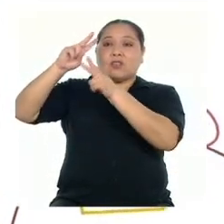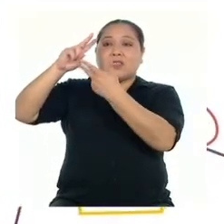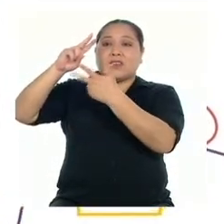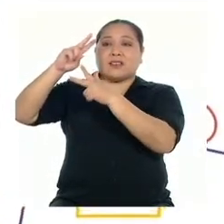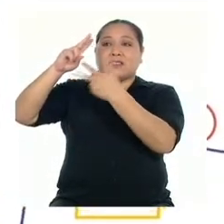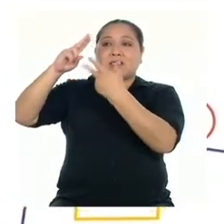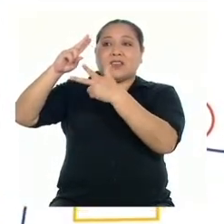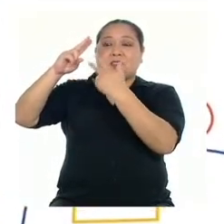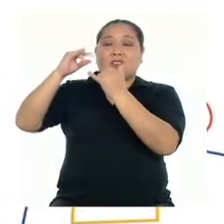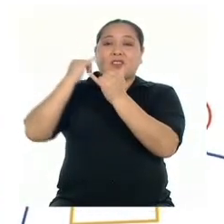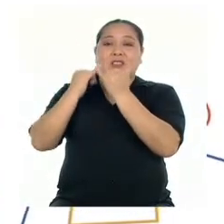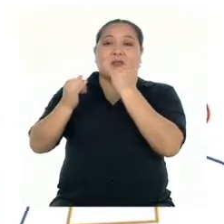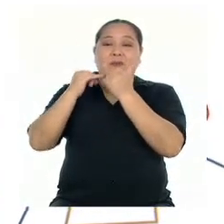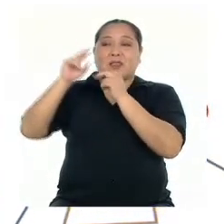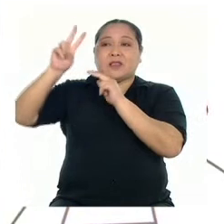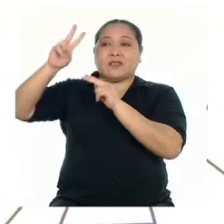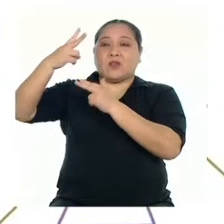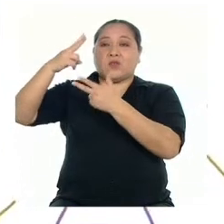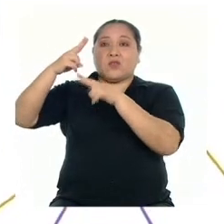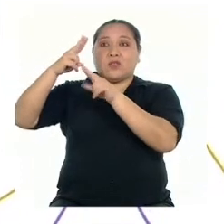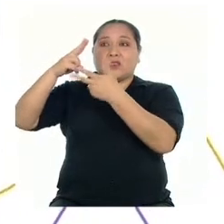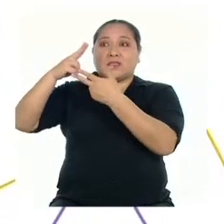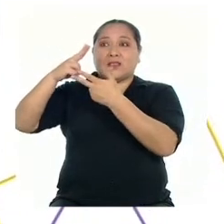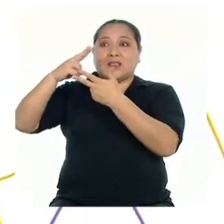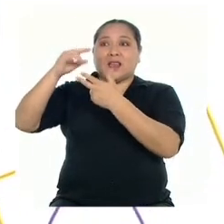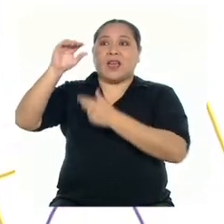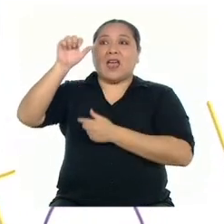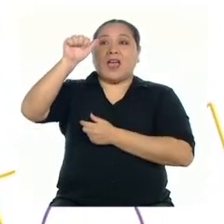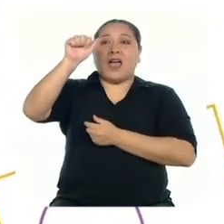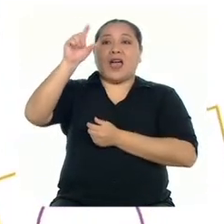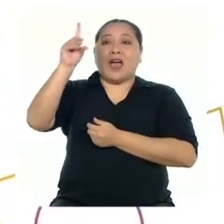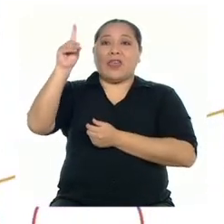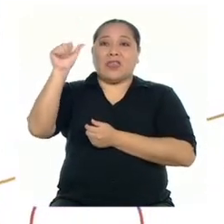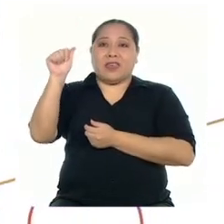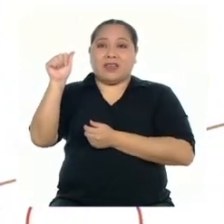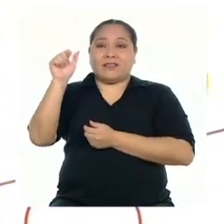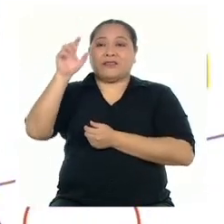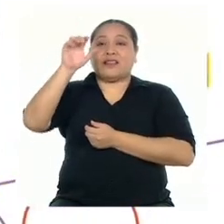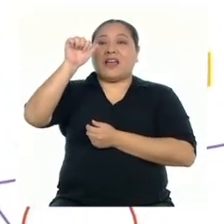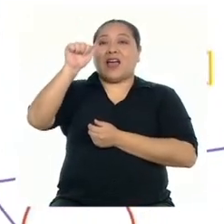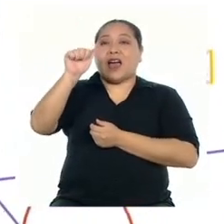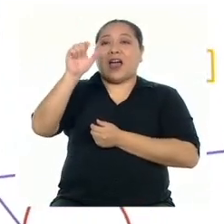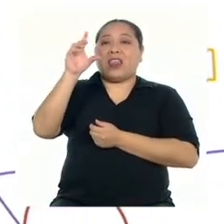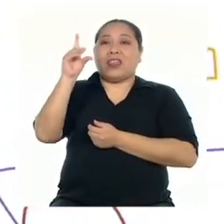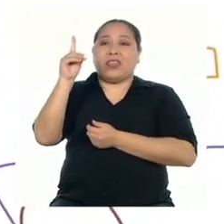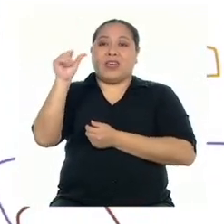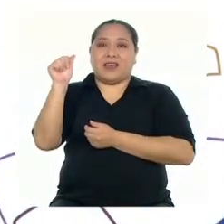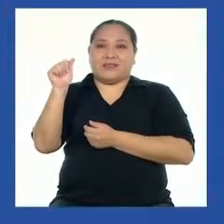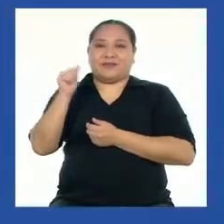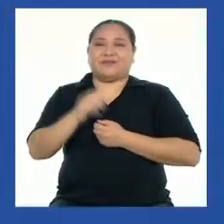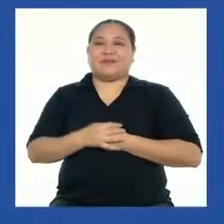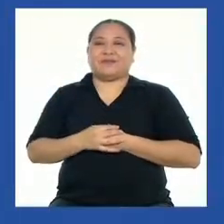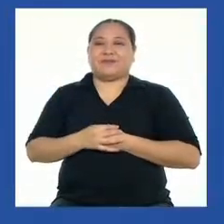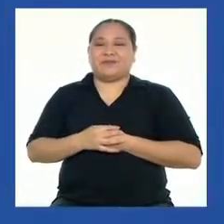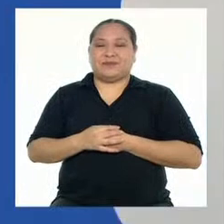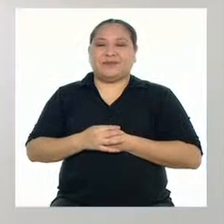coinciden con los sonidos de la última palabra del tercer verso porque ambas terminan en A-DA.